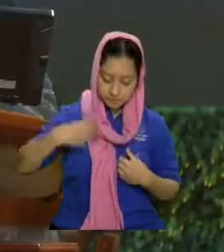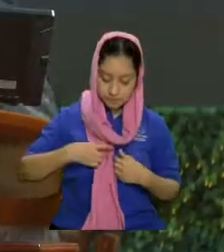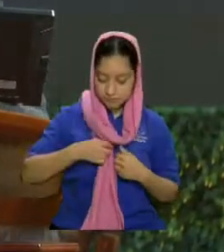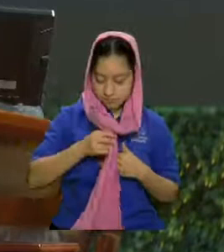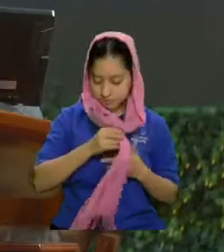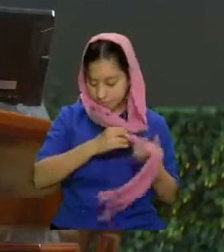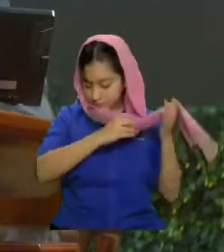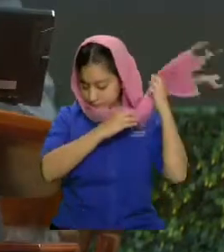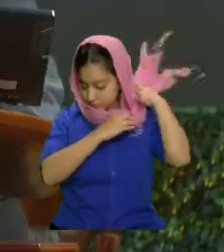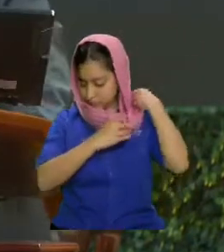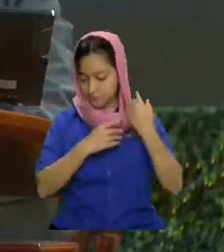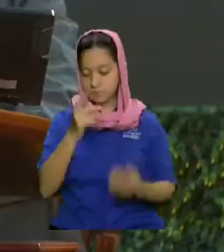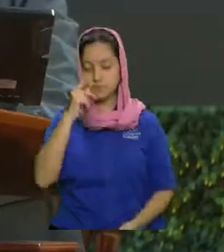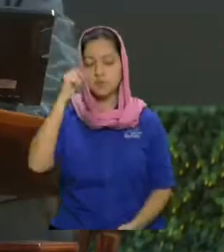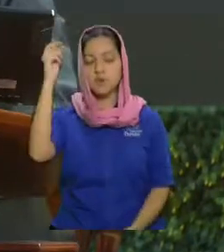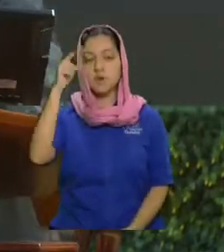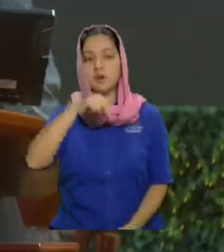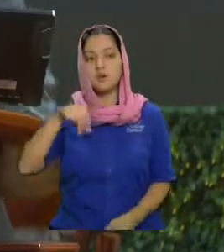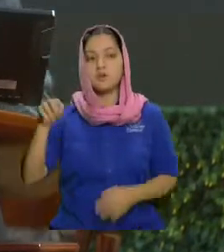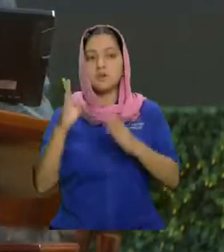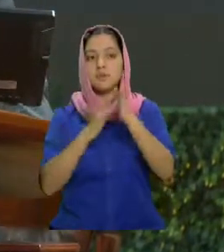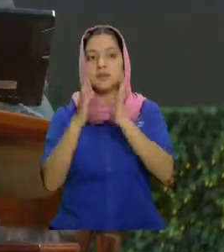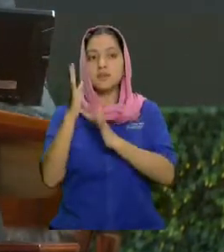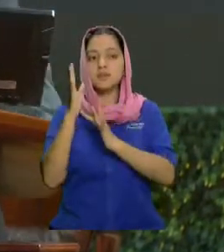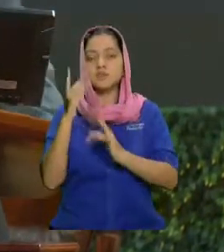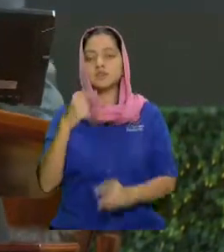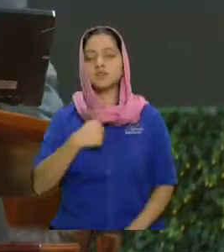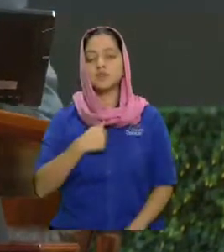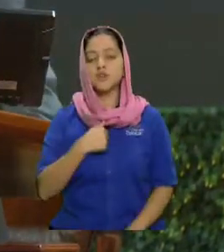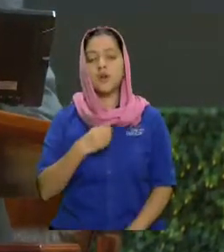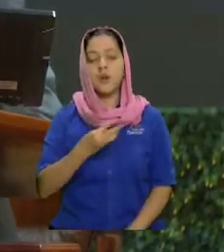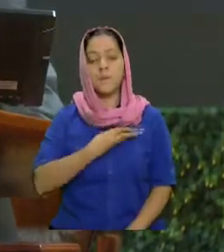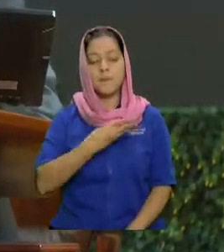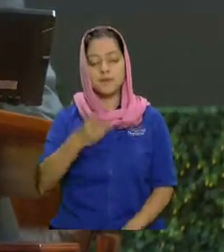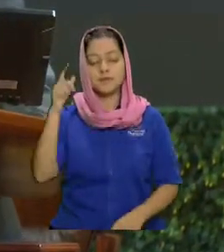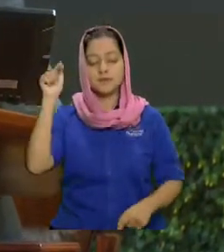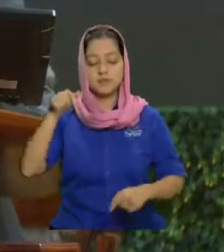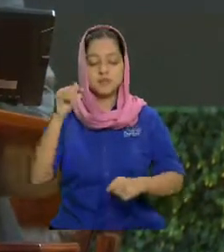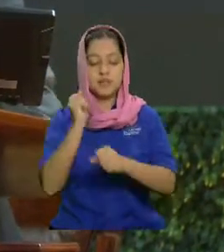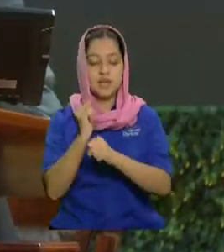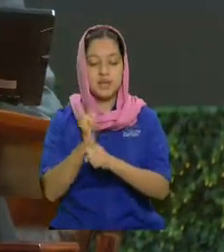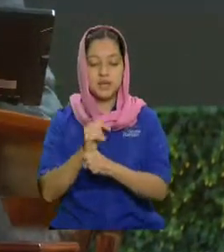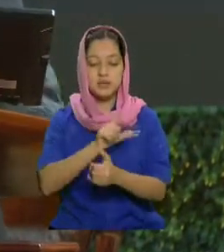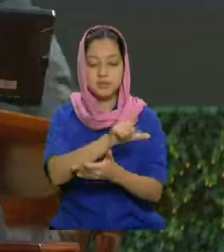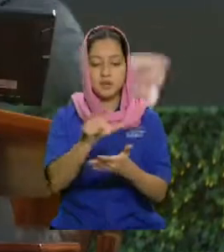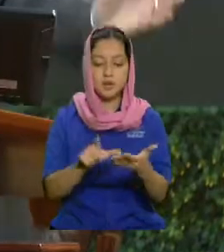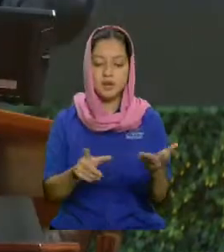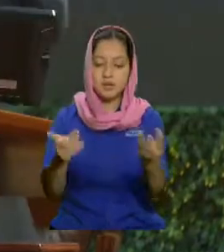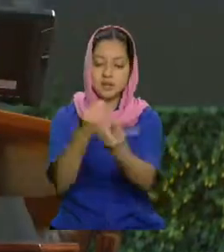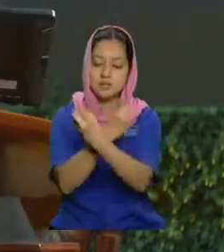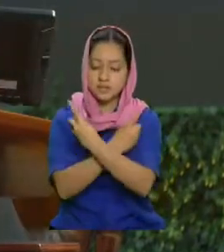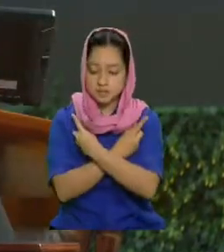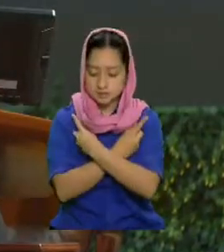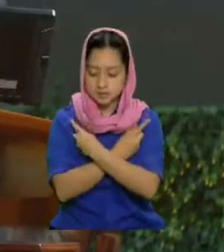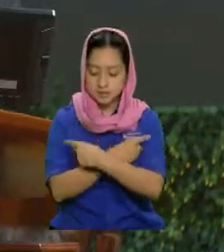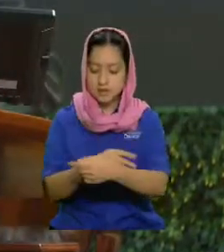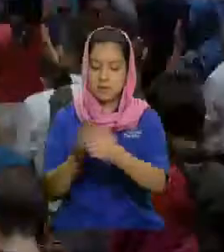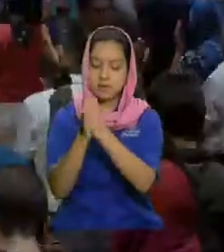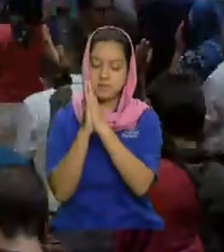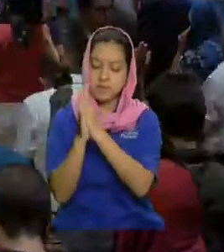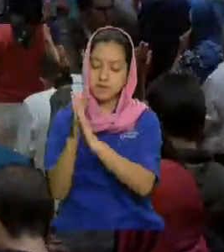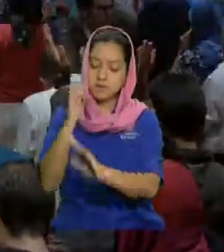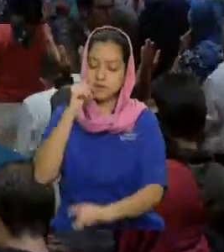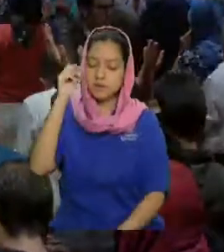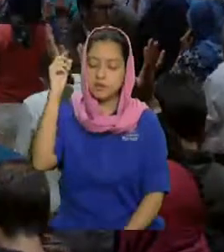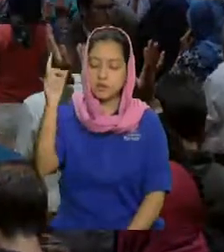lugar de descanso te ruego Señor que les dé la revelación necesaria para que cada casa de las que están aquí representadas